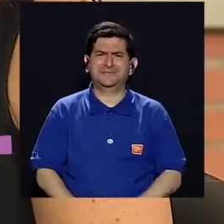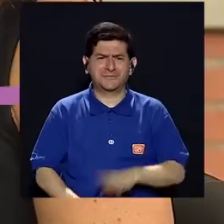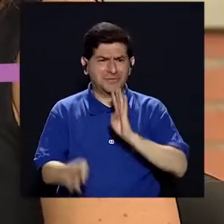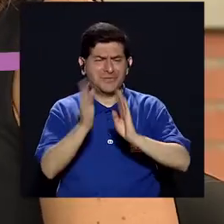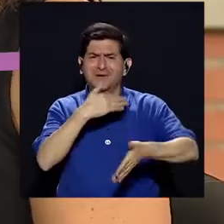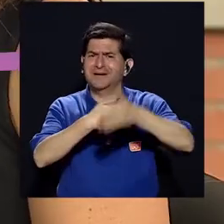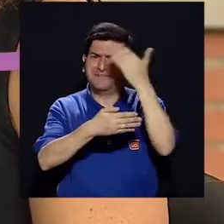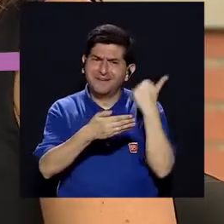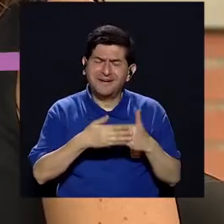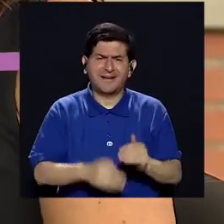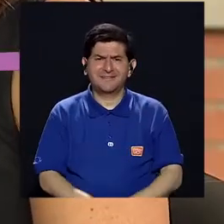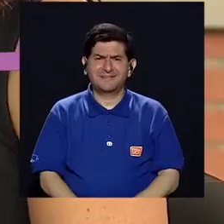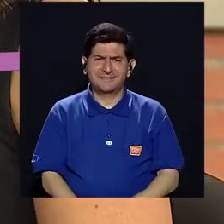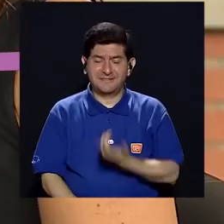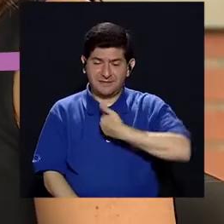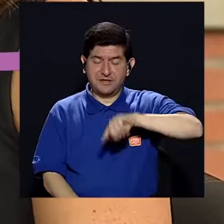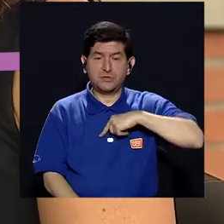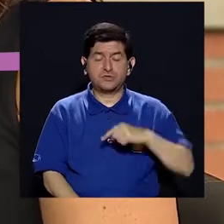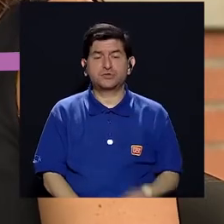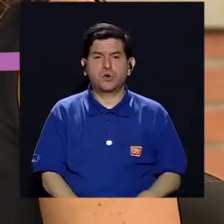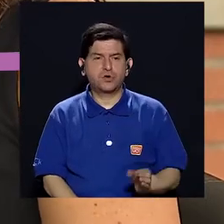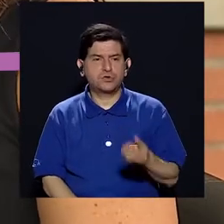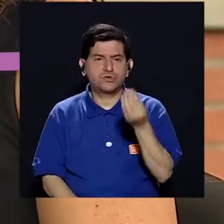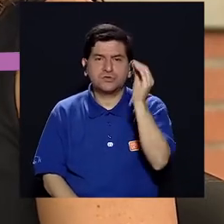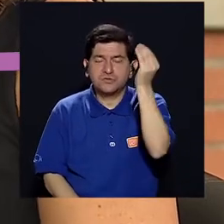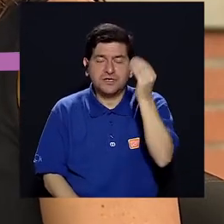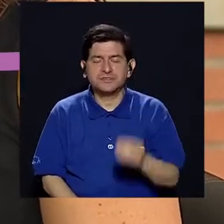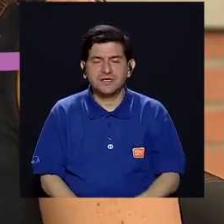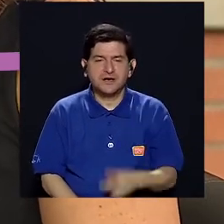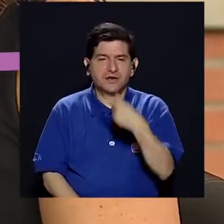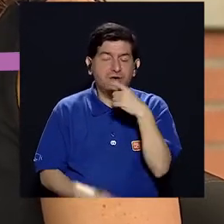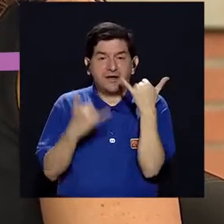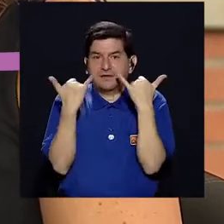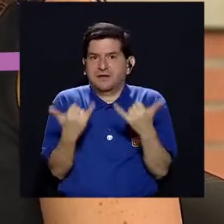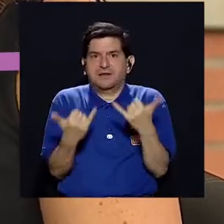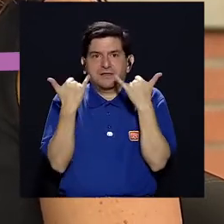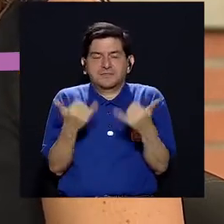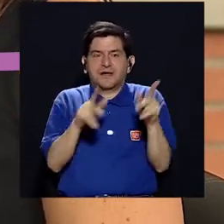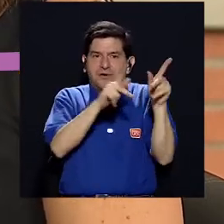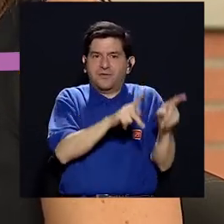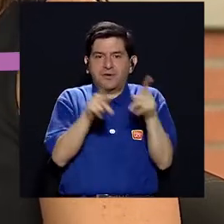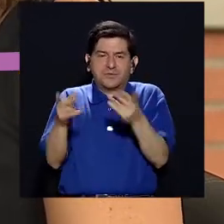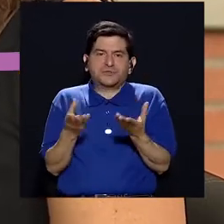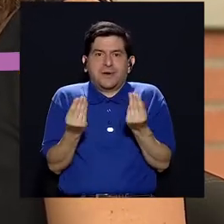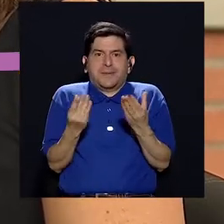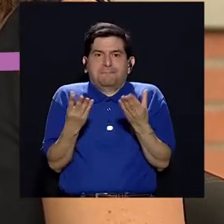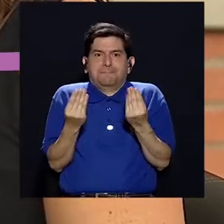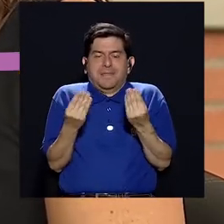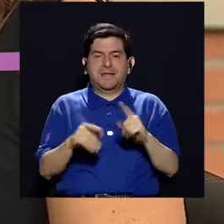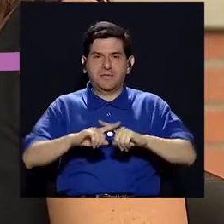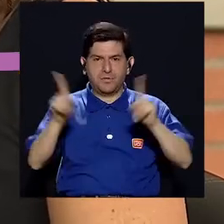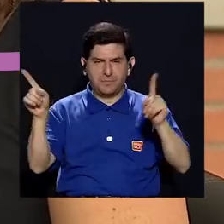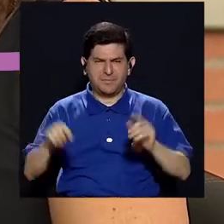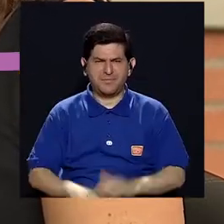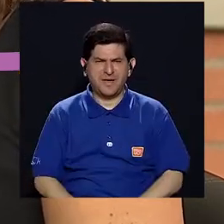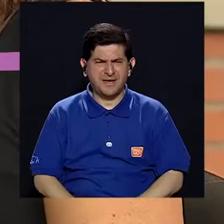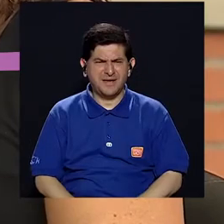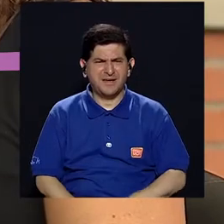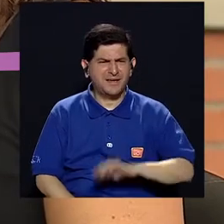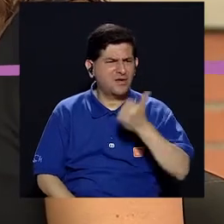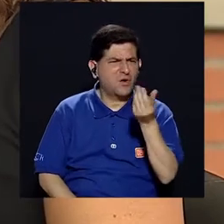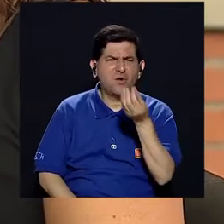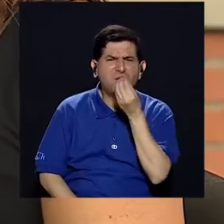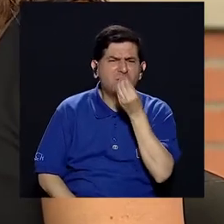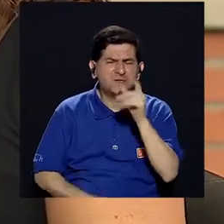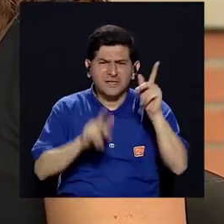totalmente. Lo que hablábamos ahora, nosotros crecimos con cierto tipo de galletas que tal vez hoy en día, pues la gente les da miedo, pero hay que ver